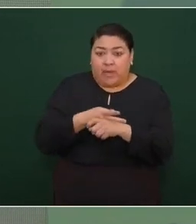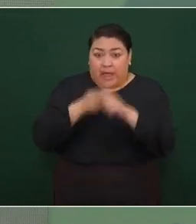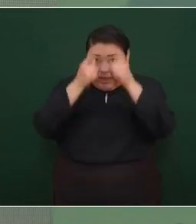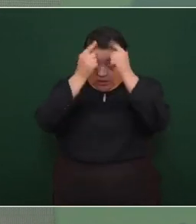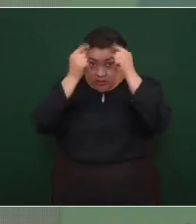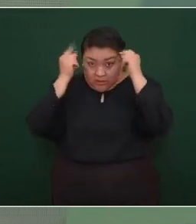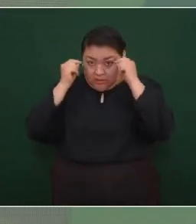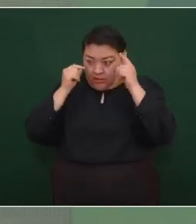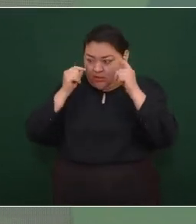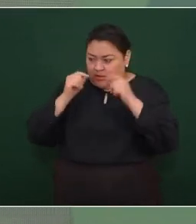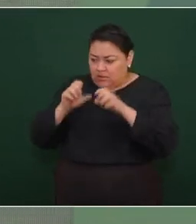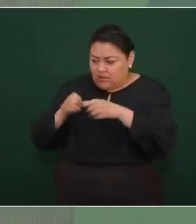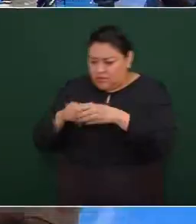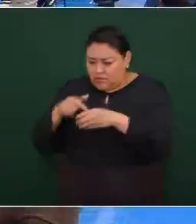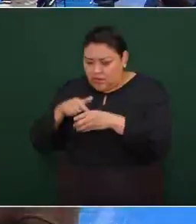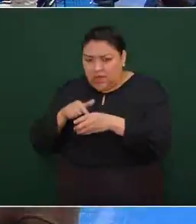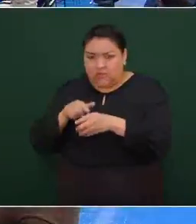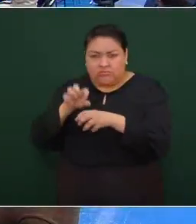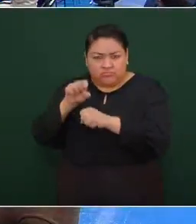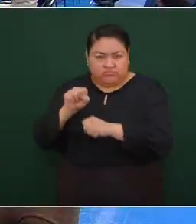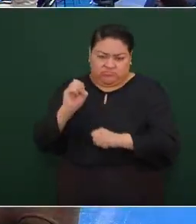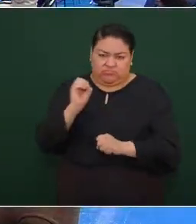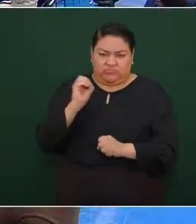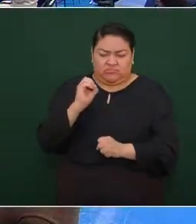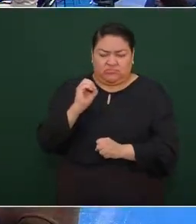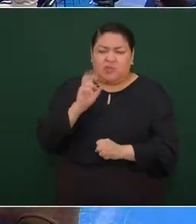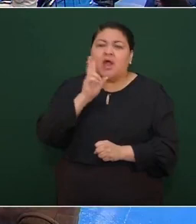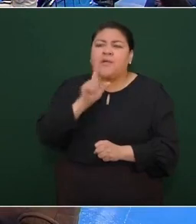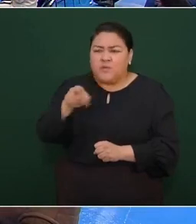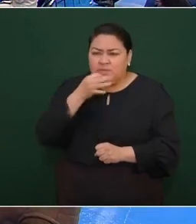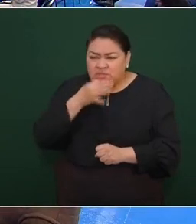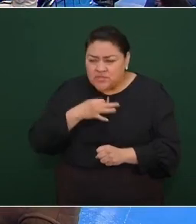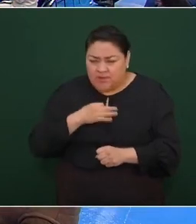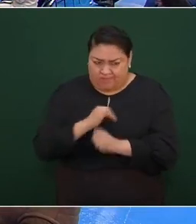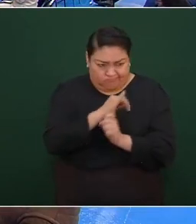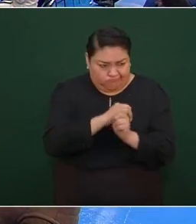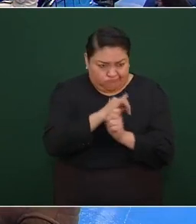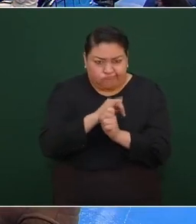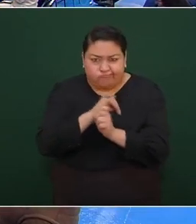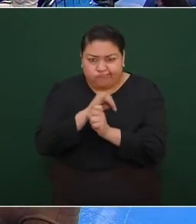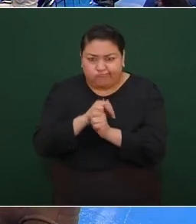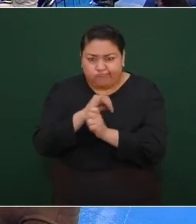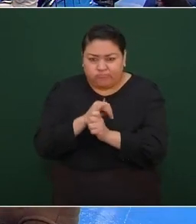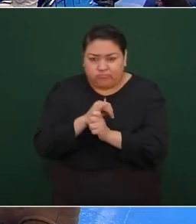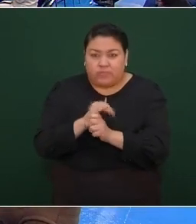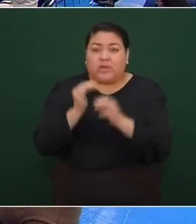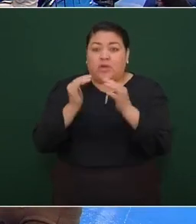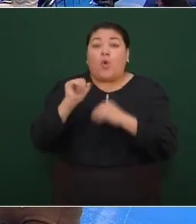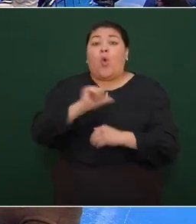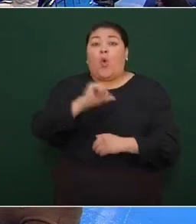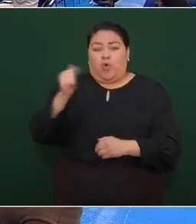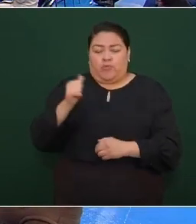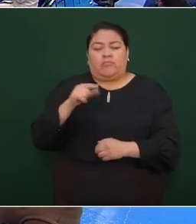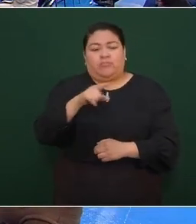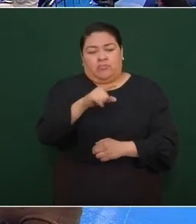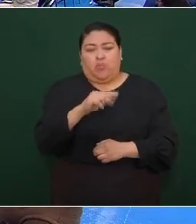todas maneras vamos a investigar lo que estás planteando y lo de los caciques